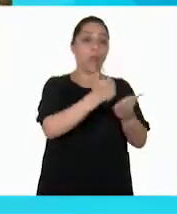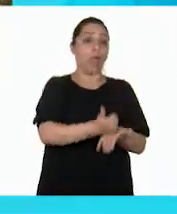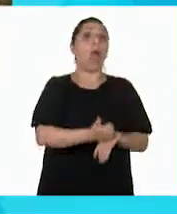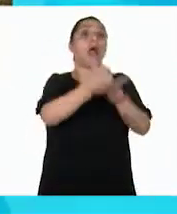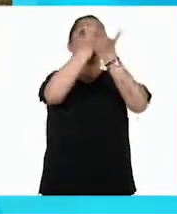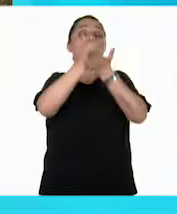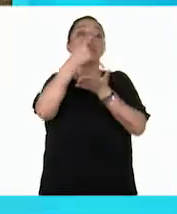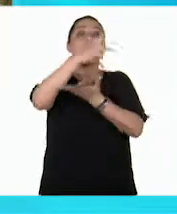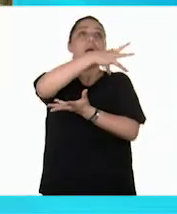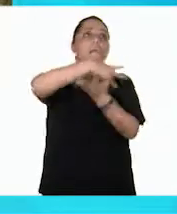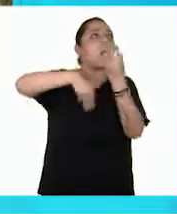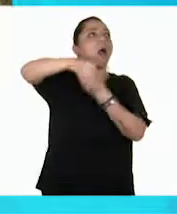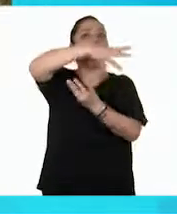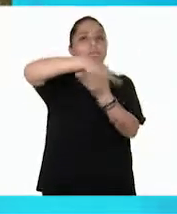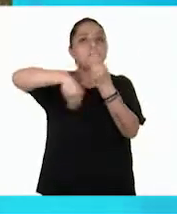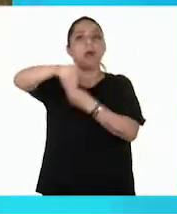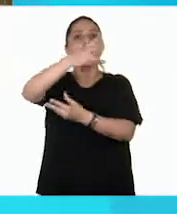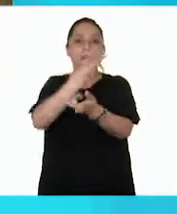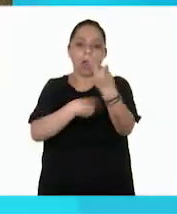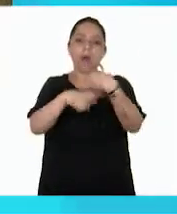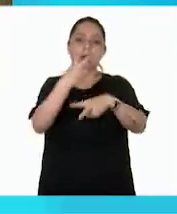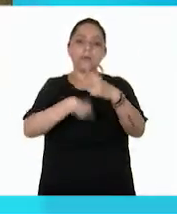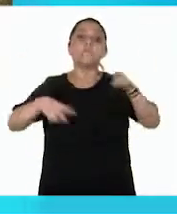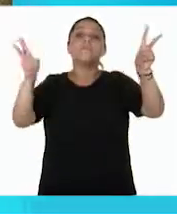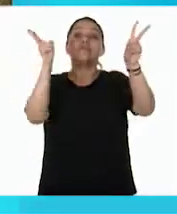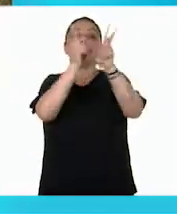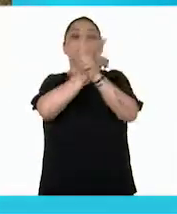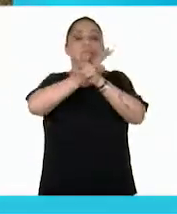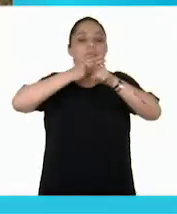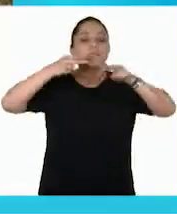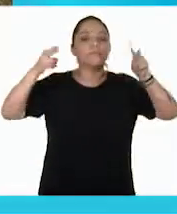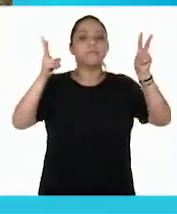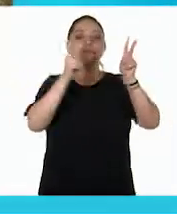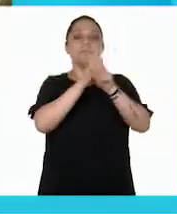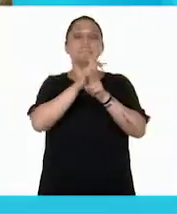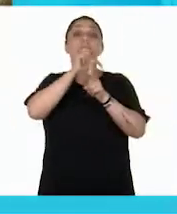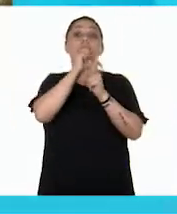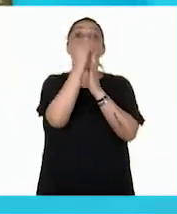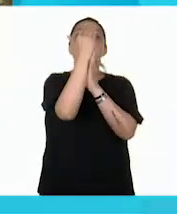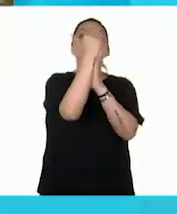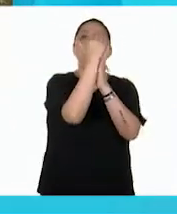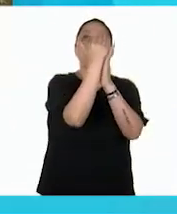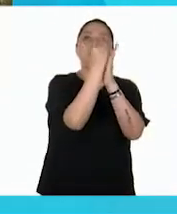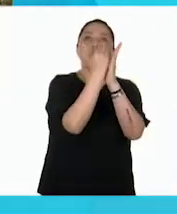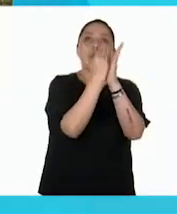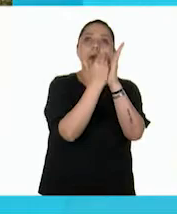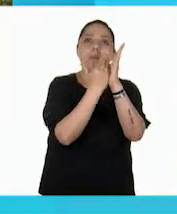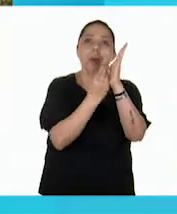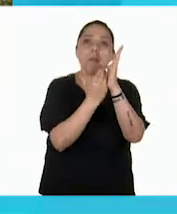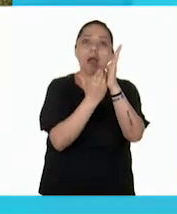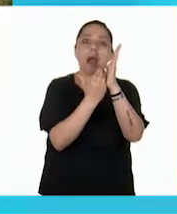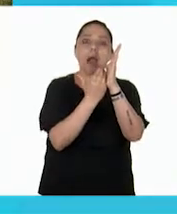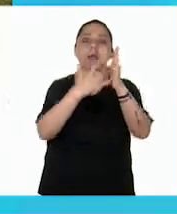oxígeno que respiramos y a disminuir la contaminación del aire.